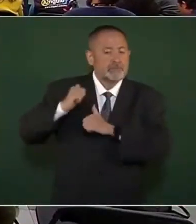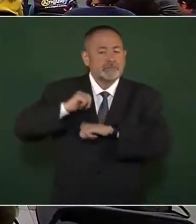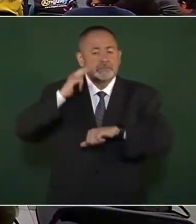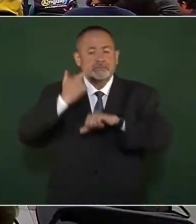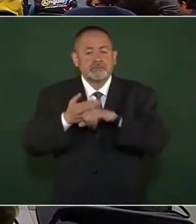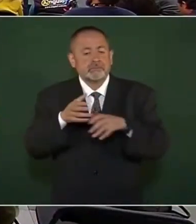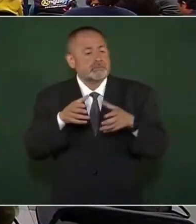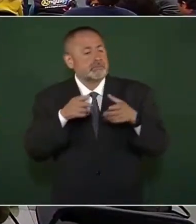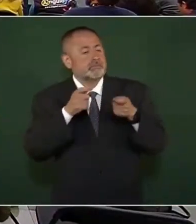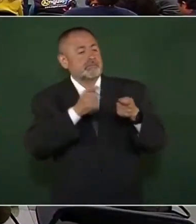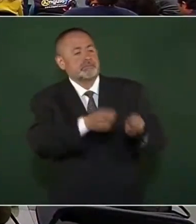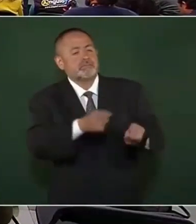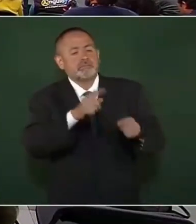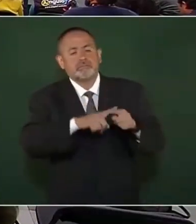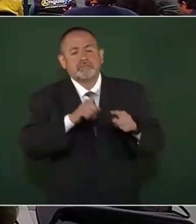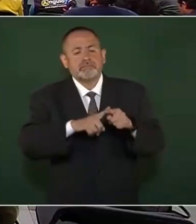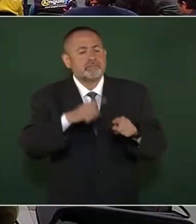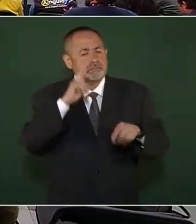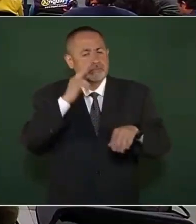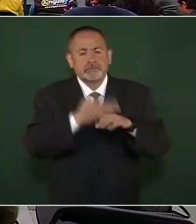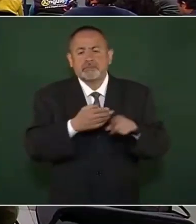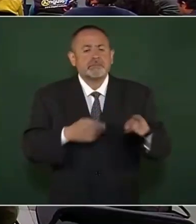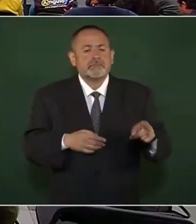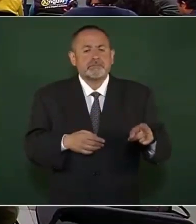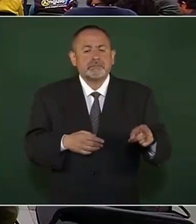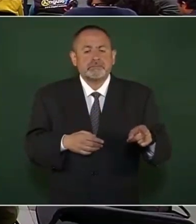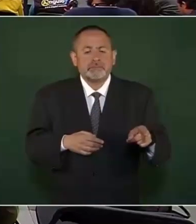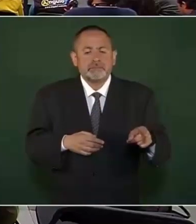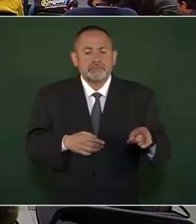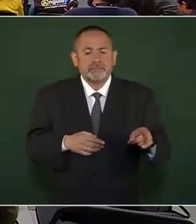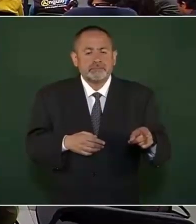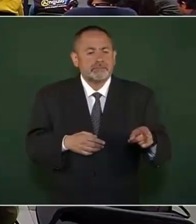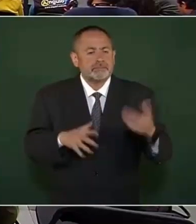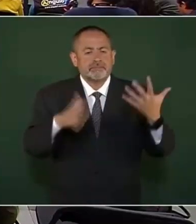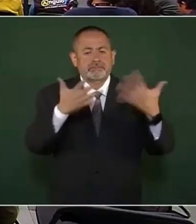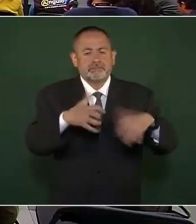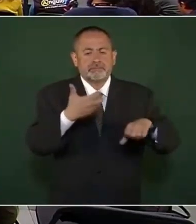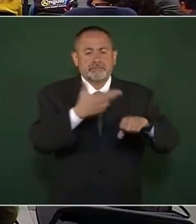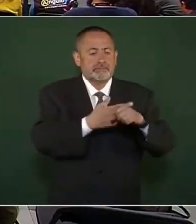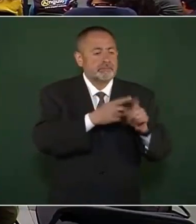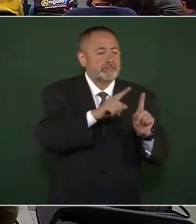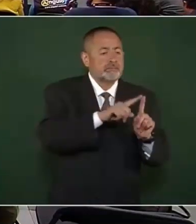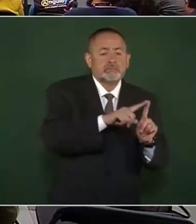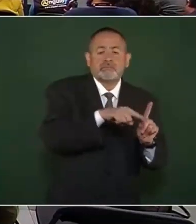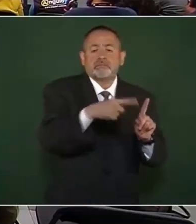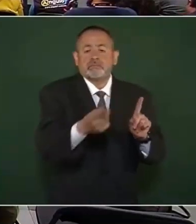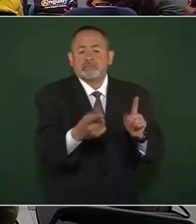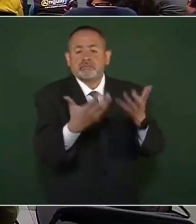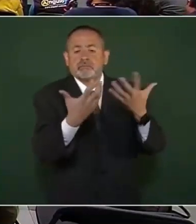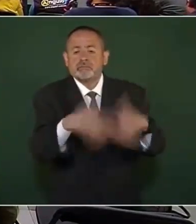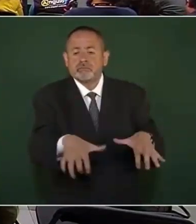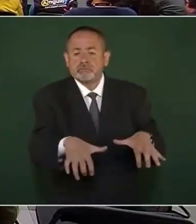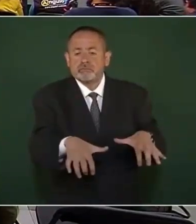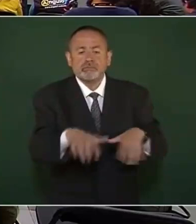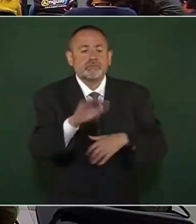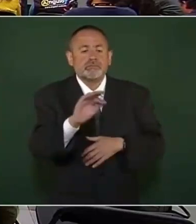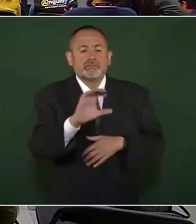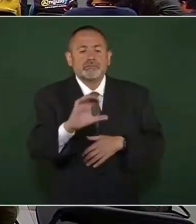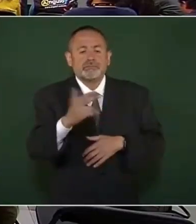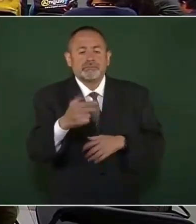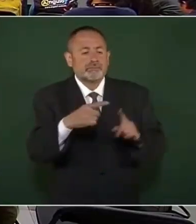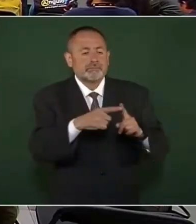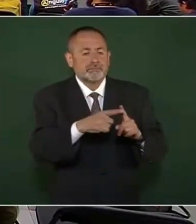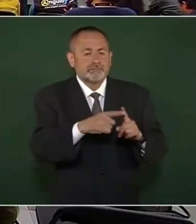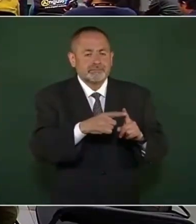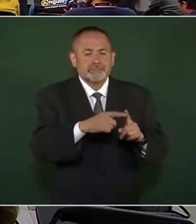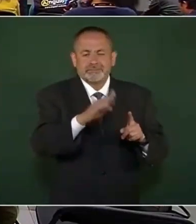de una empresa, del cuñado de Calderón y